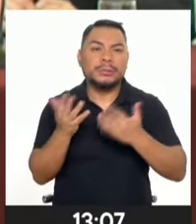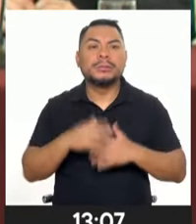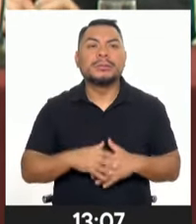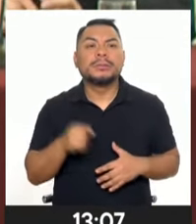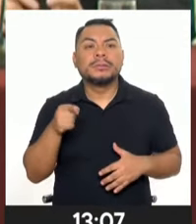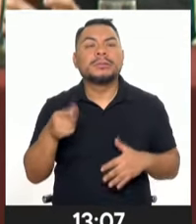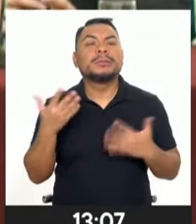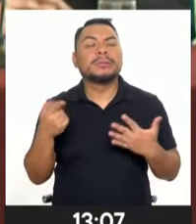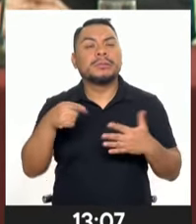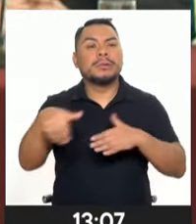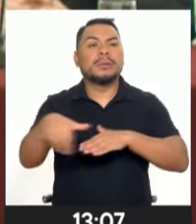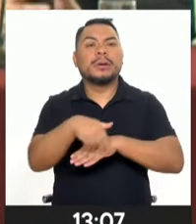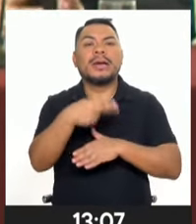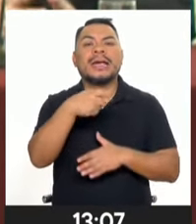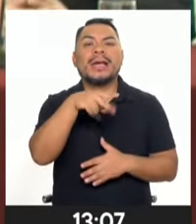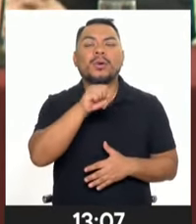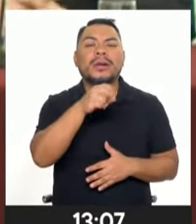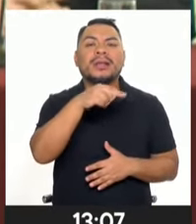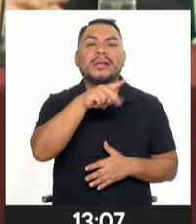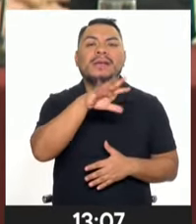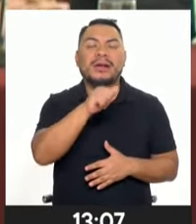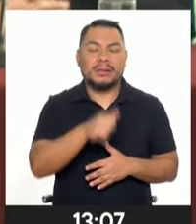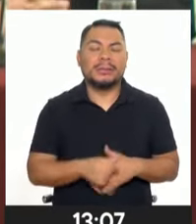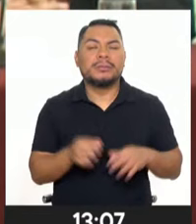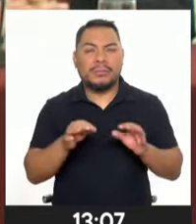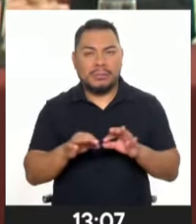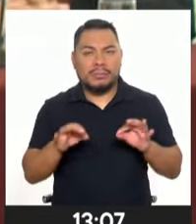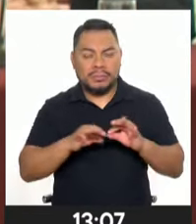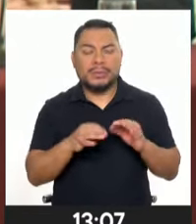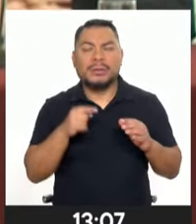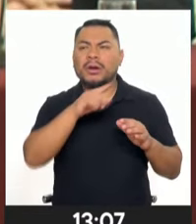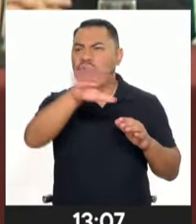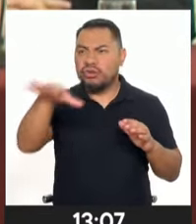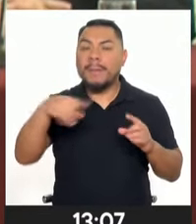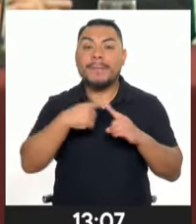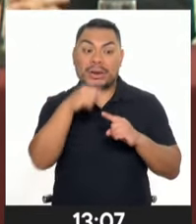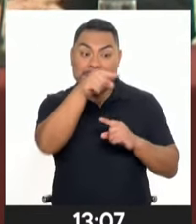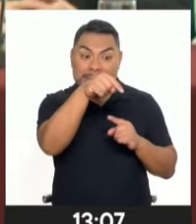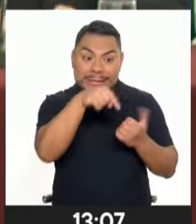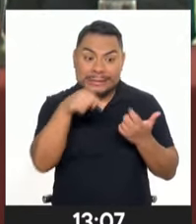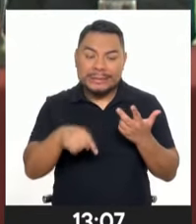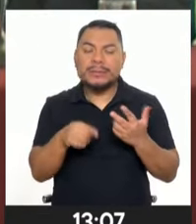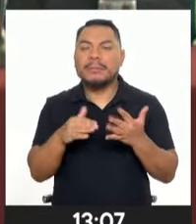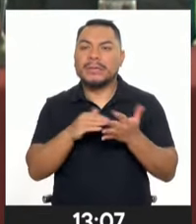héroes navales y otros puntos, que también son importantes, pero estos mencionados son los más importantes.